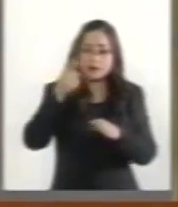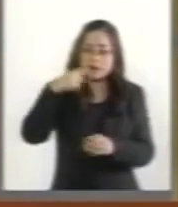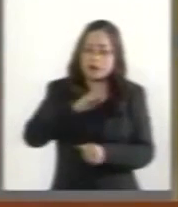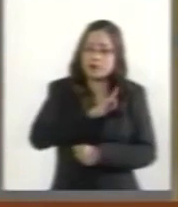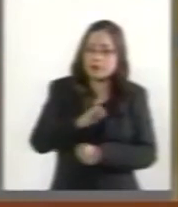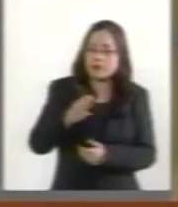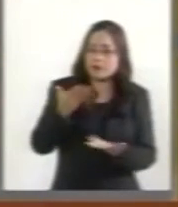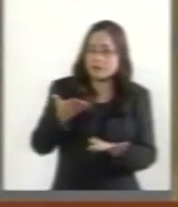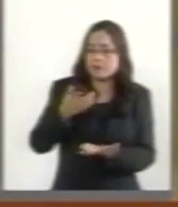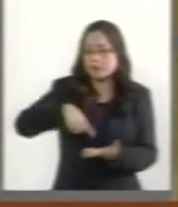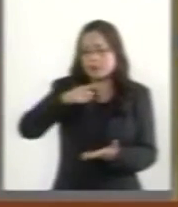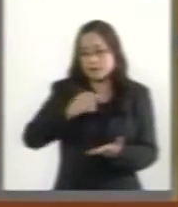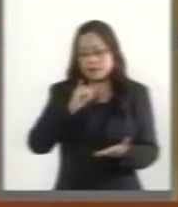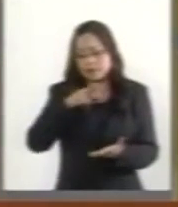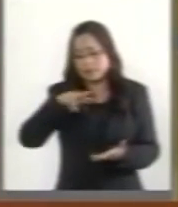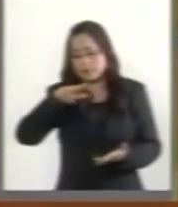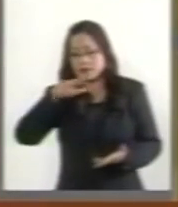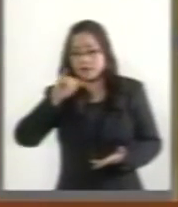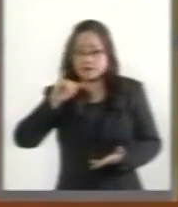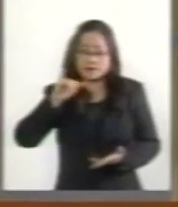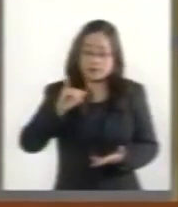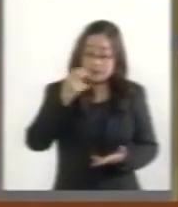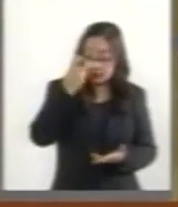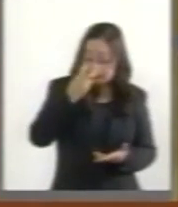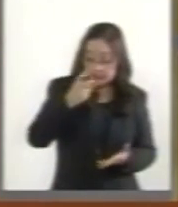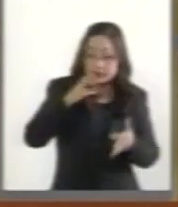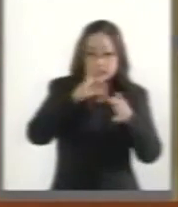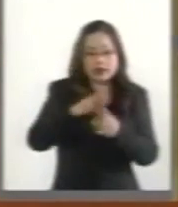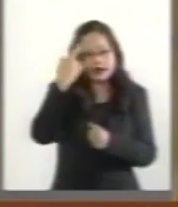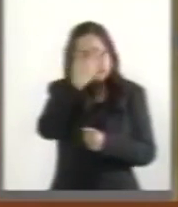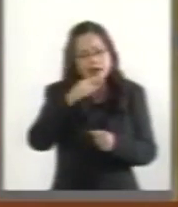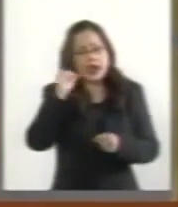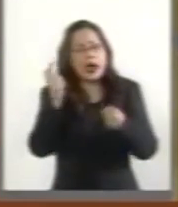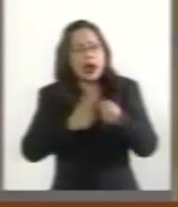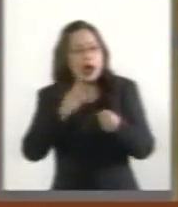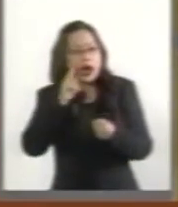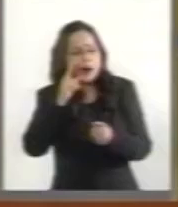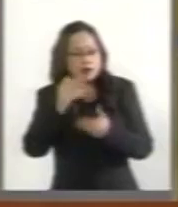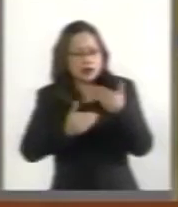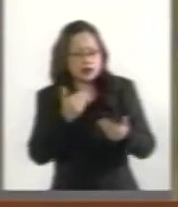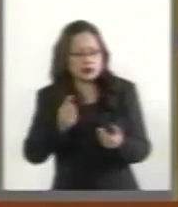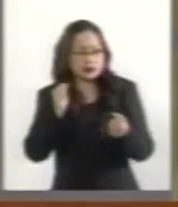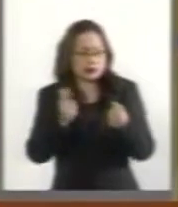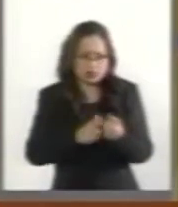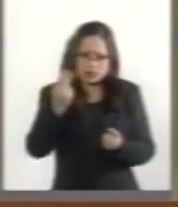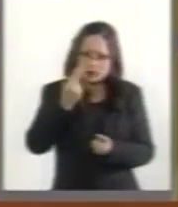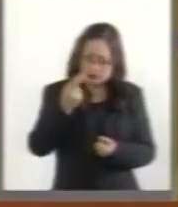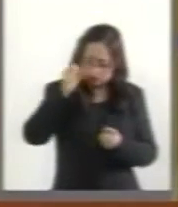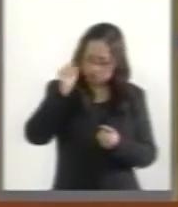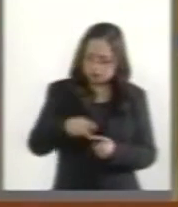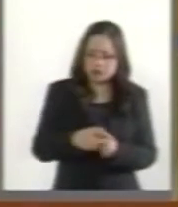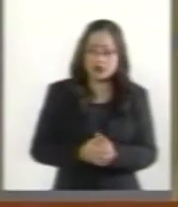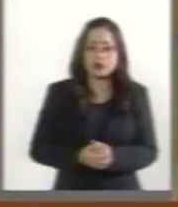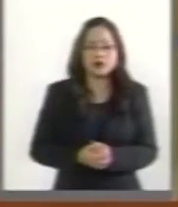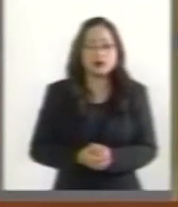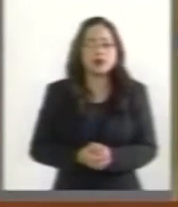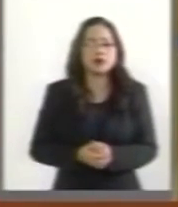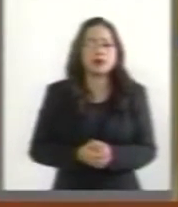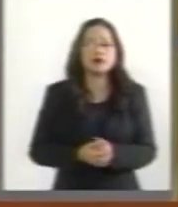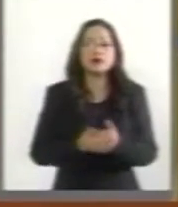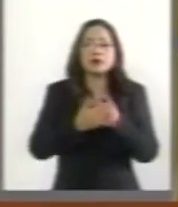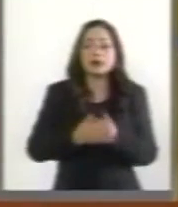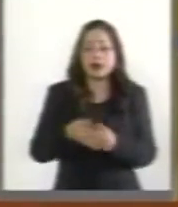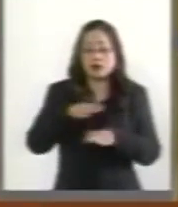poder entrar como Instituto Nacional y revisar los casos que así lo ameriten. Todo lo que tenga que ver con deuda